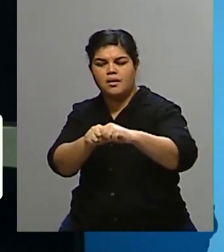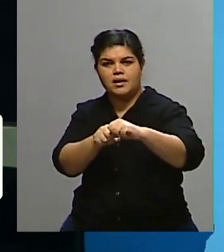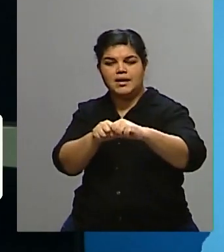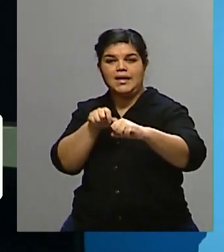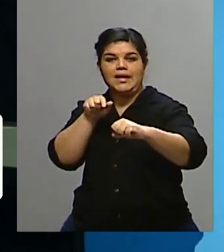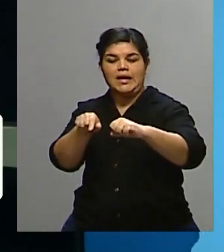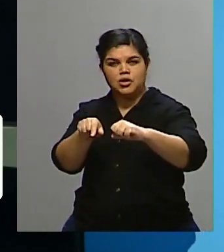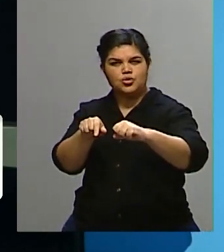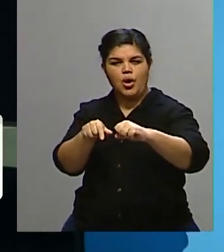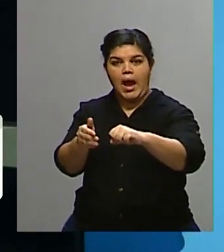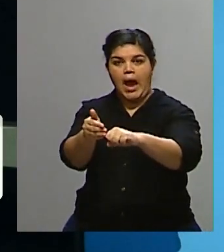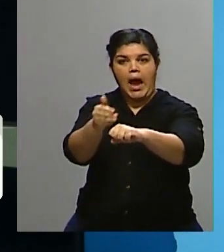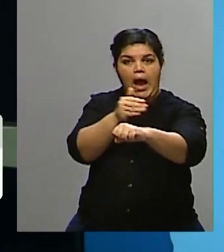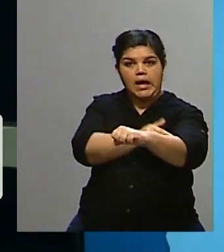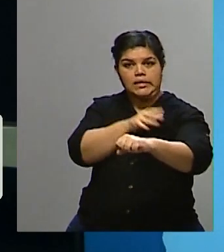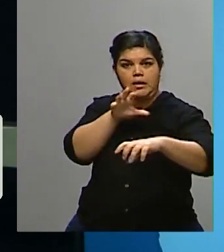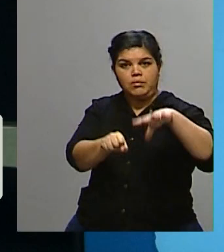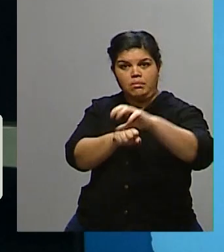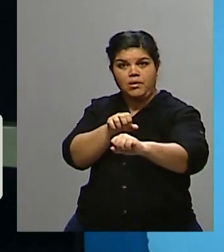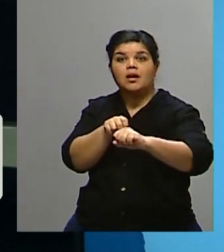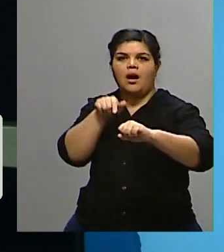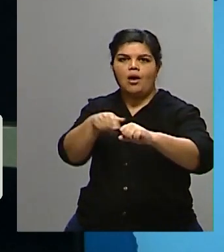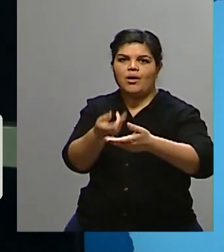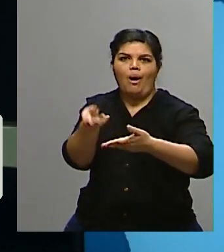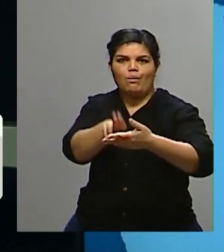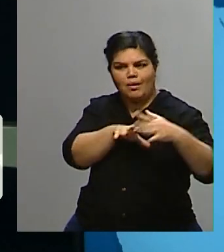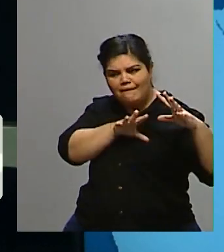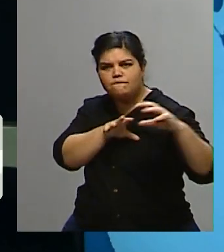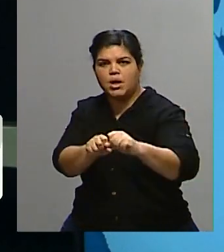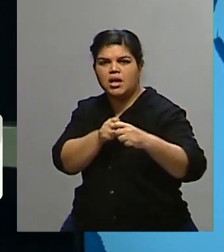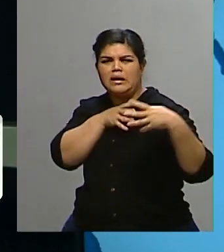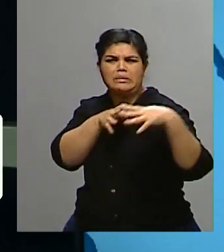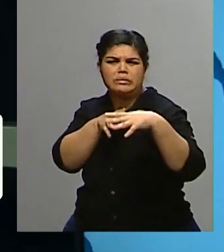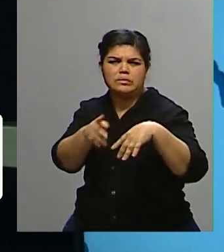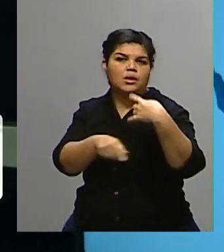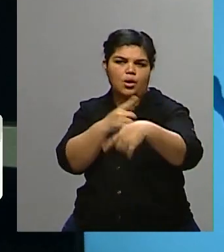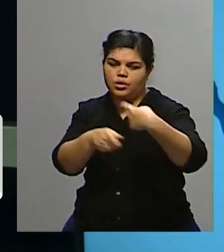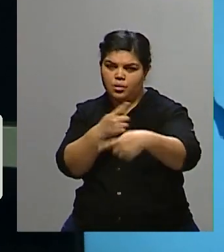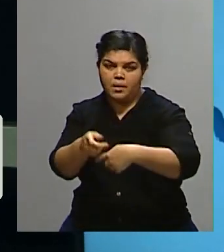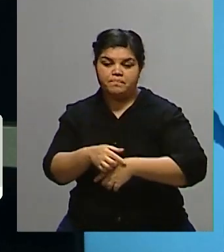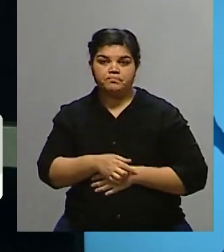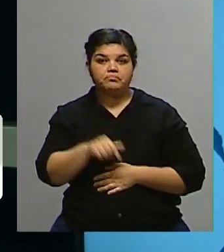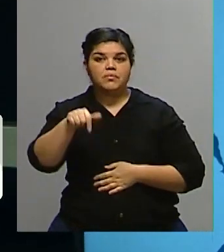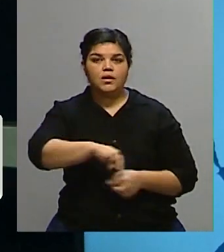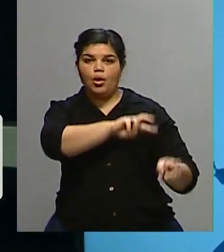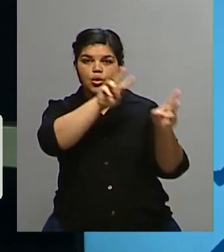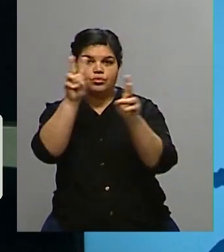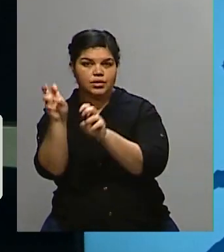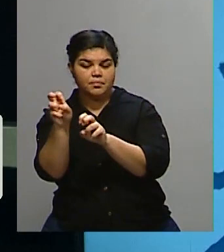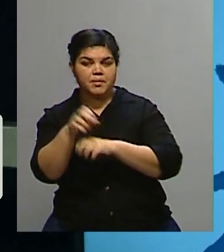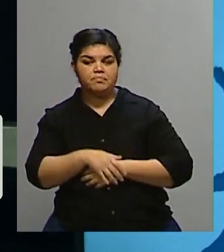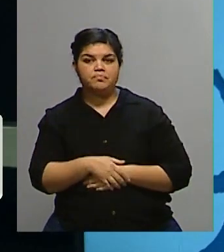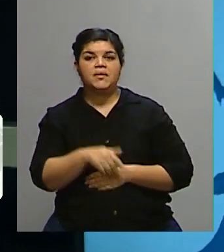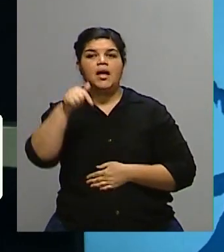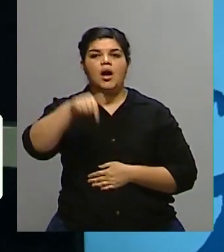que entienden han perdido en estos últimos días, sobre todo, de la guerra entre los dos países. Vamos a pasar ahora a otro tema y vamos a hablar